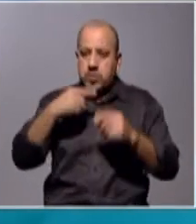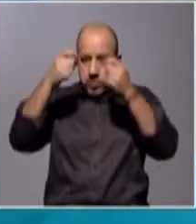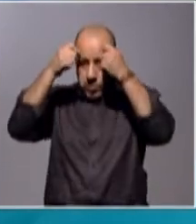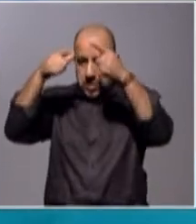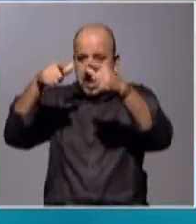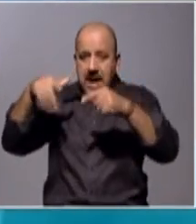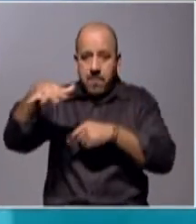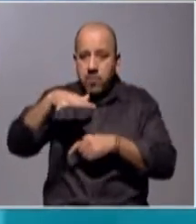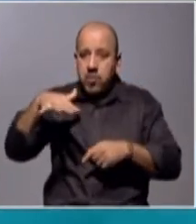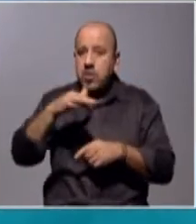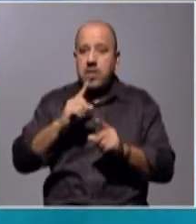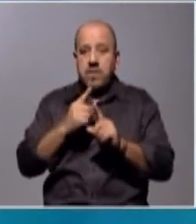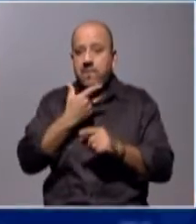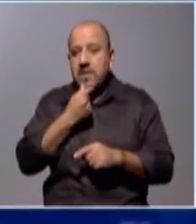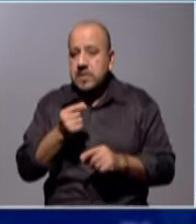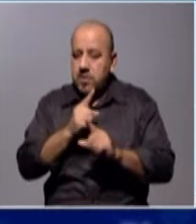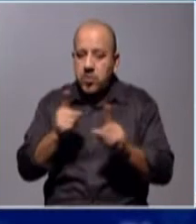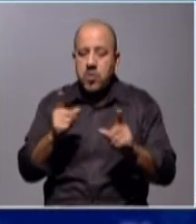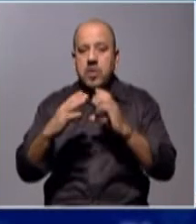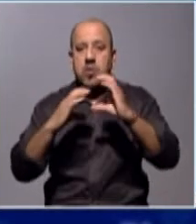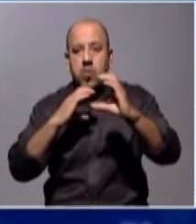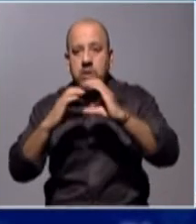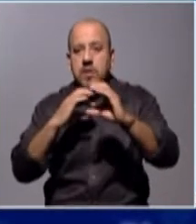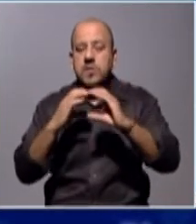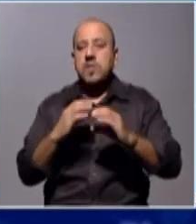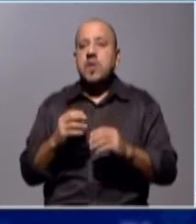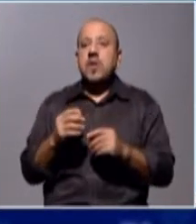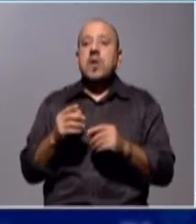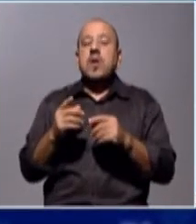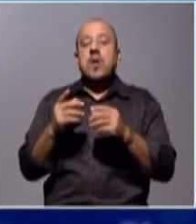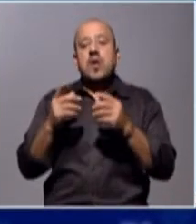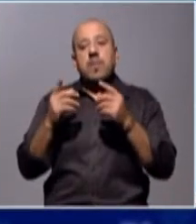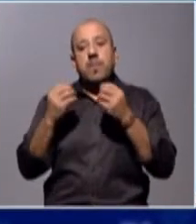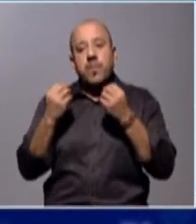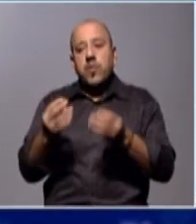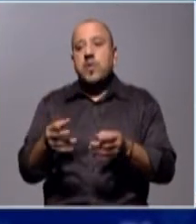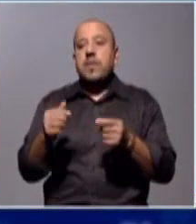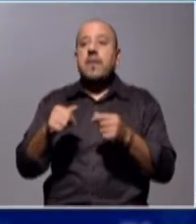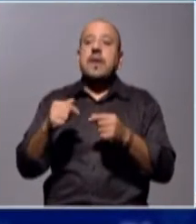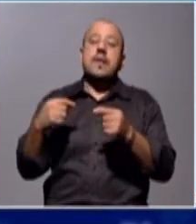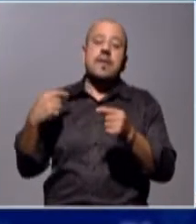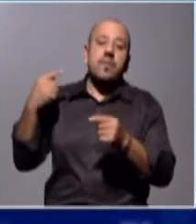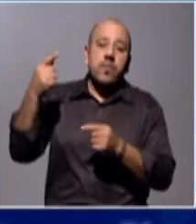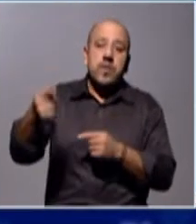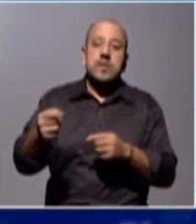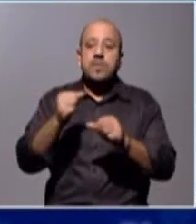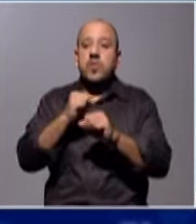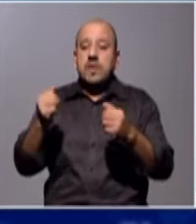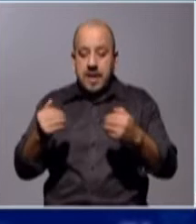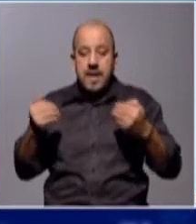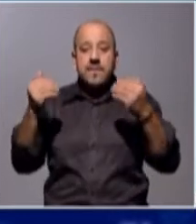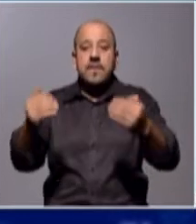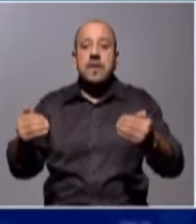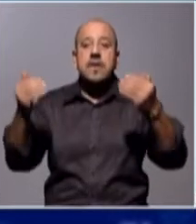no solo para lo que nos trae la pandemia, sino para después poder intentar avanzar